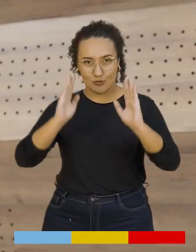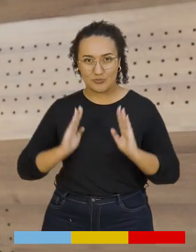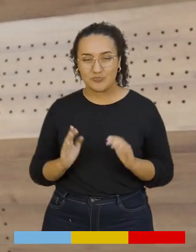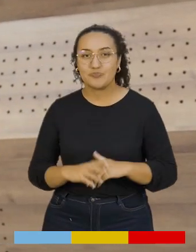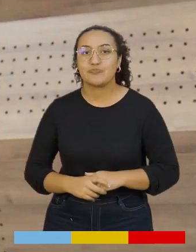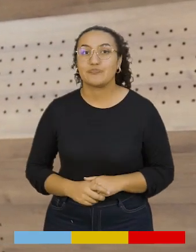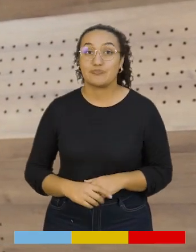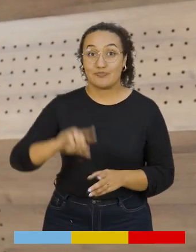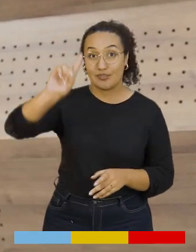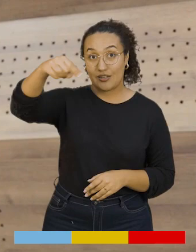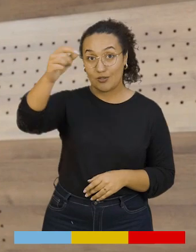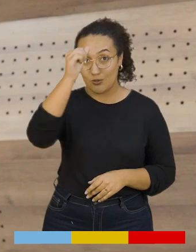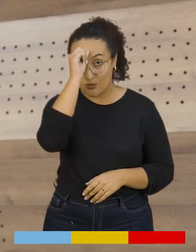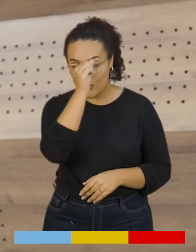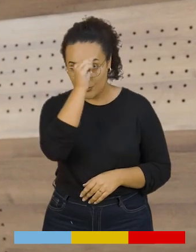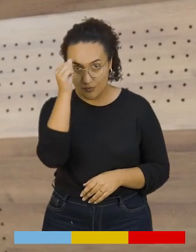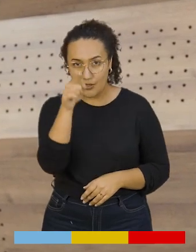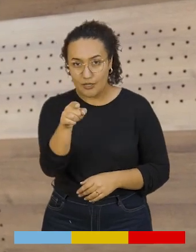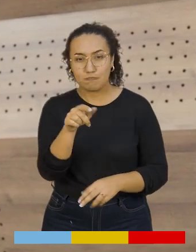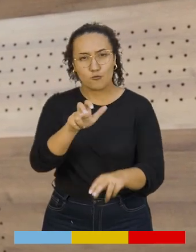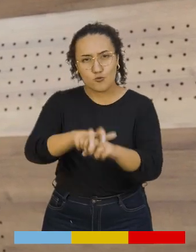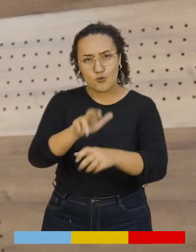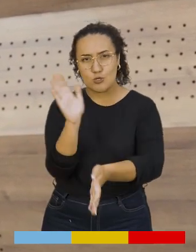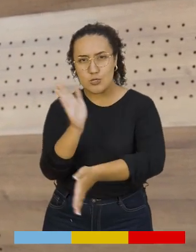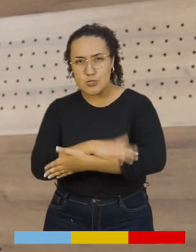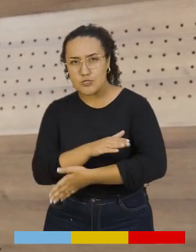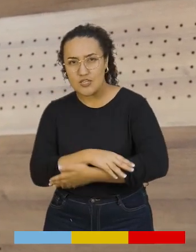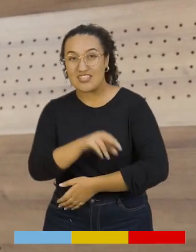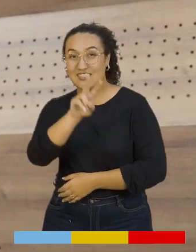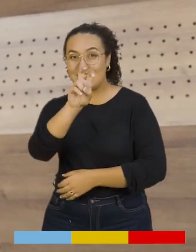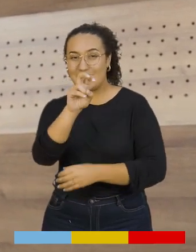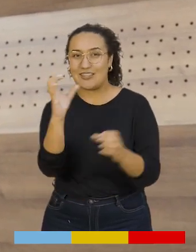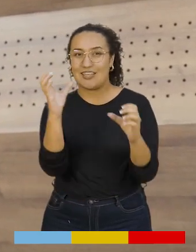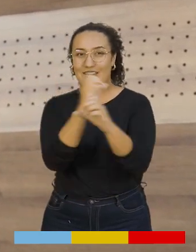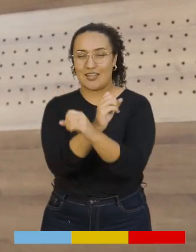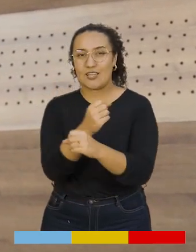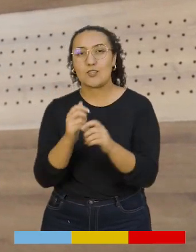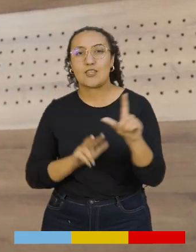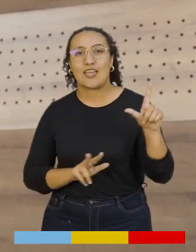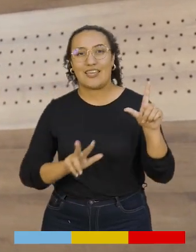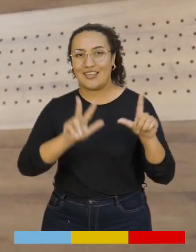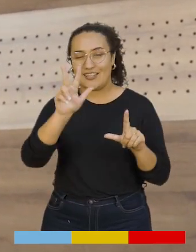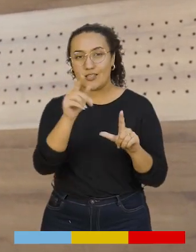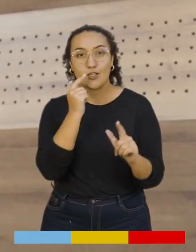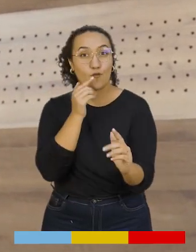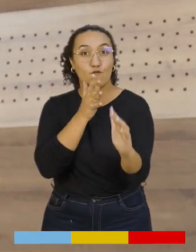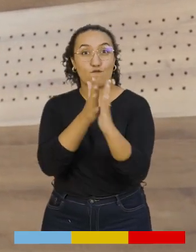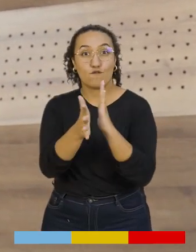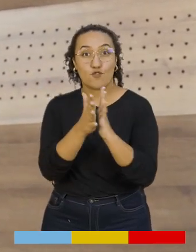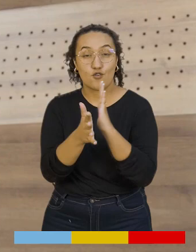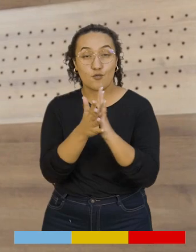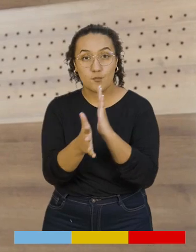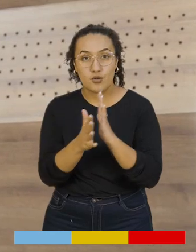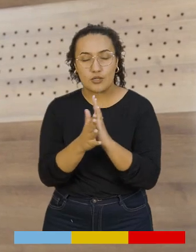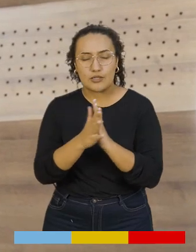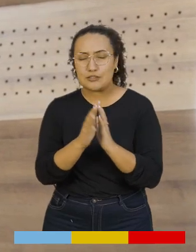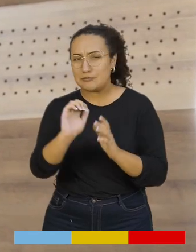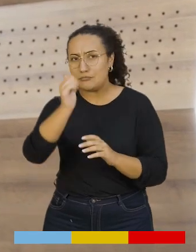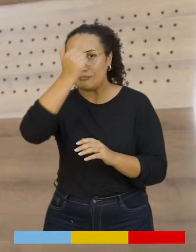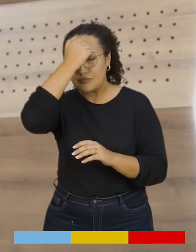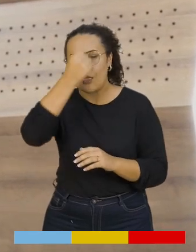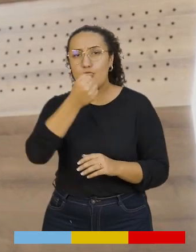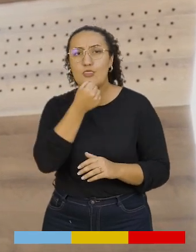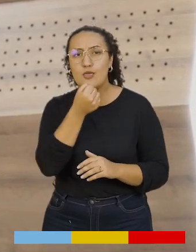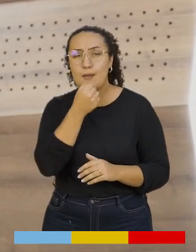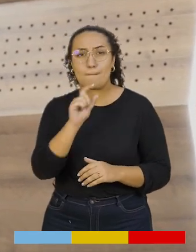durante esta media hora. Y los esperamos dentro de ocho días ahí, sentaditos, juiciosos, ya saben, siete de la noche, Canal 13, para estar